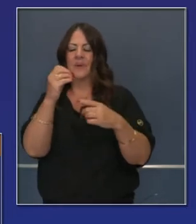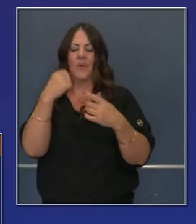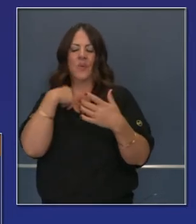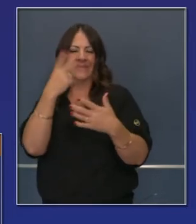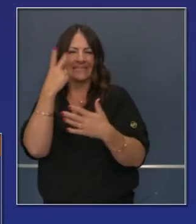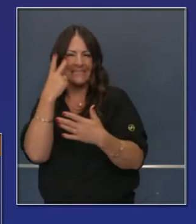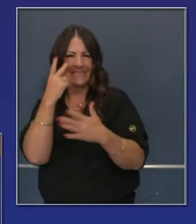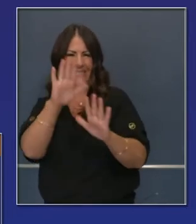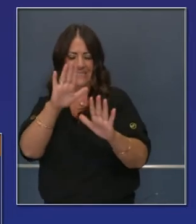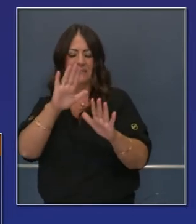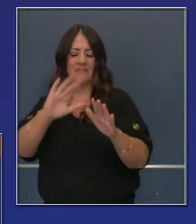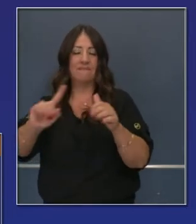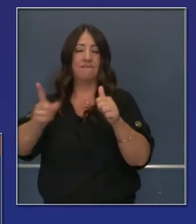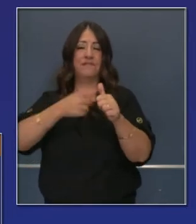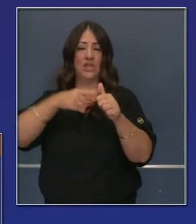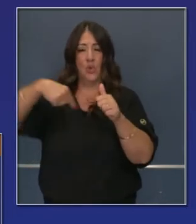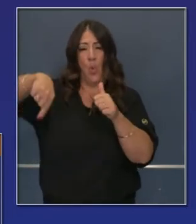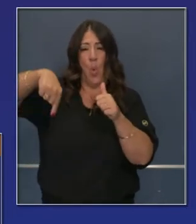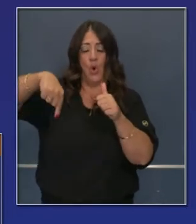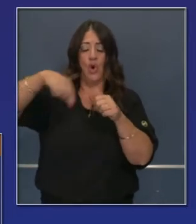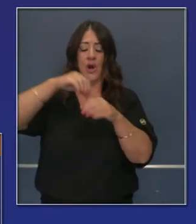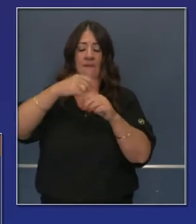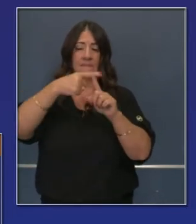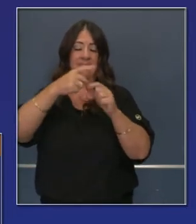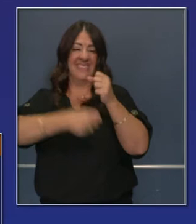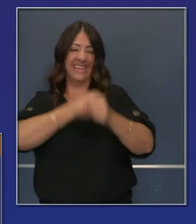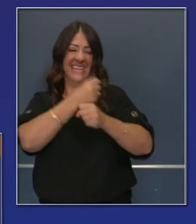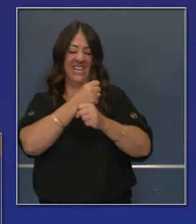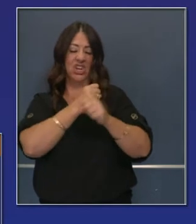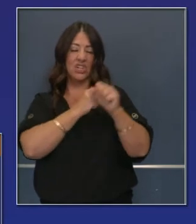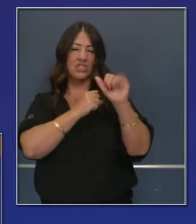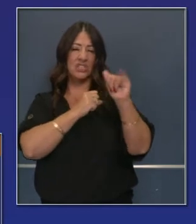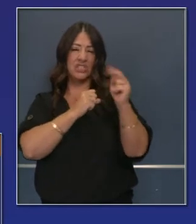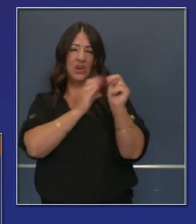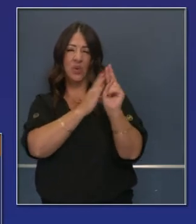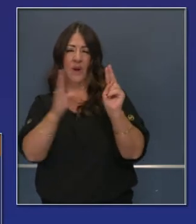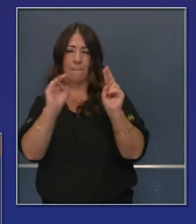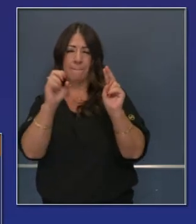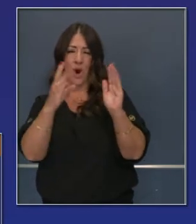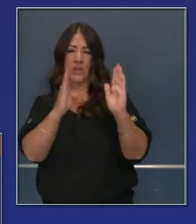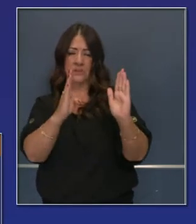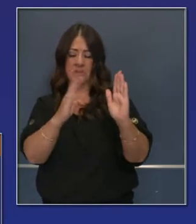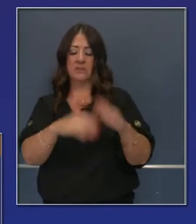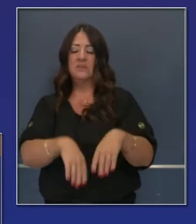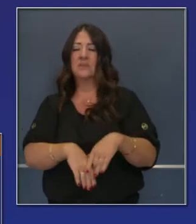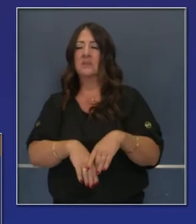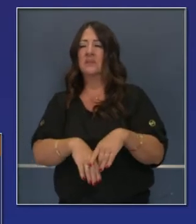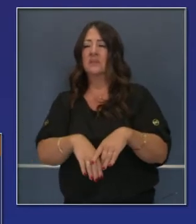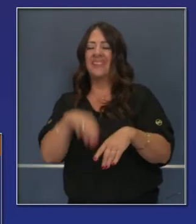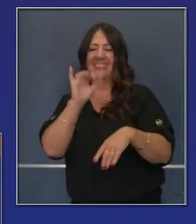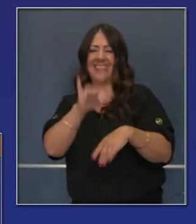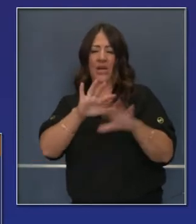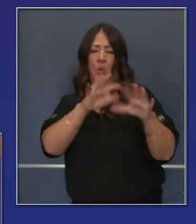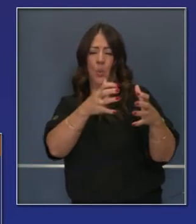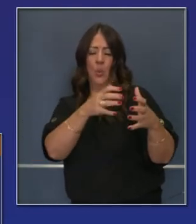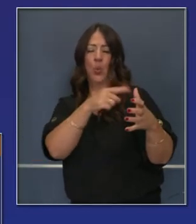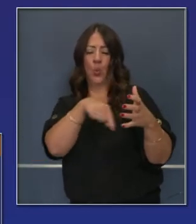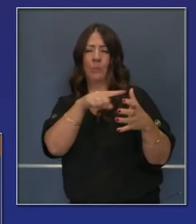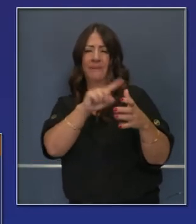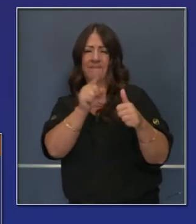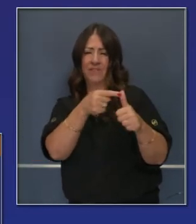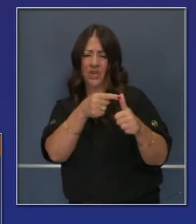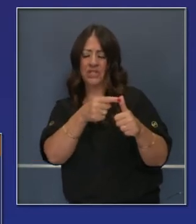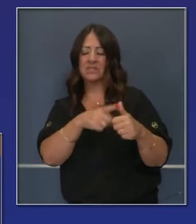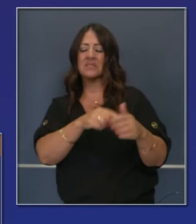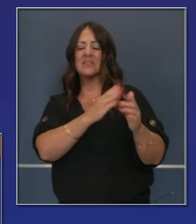con quién habla uno. Los más optimistas dirán que es el primer trimestre, los menos realistas dirán que será a mediados